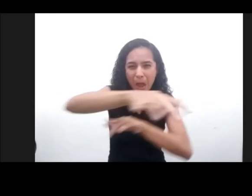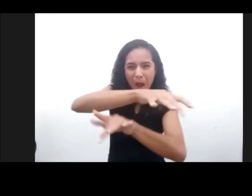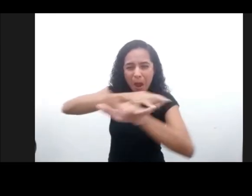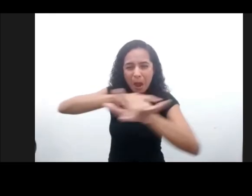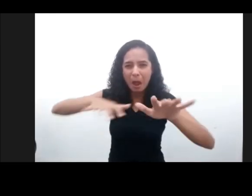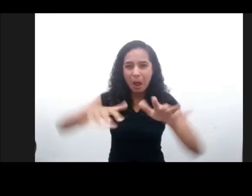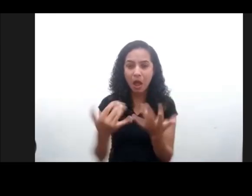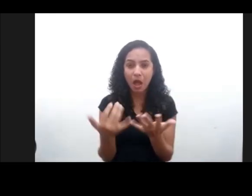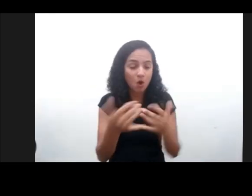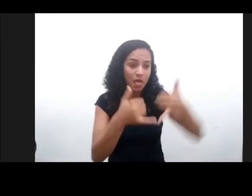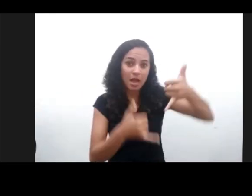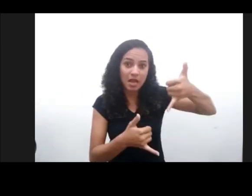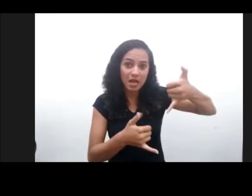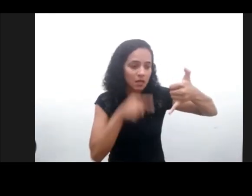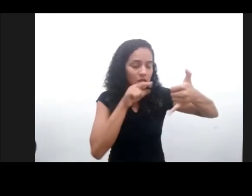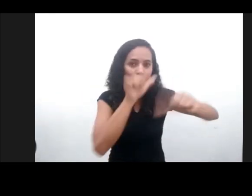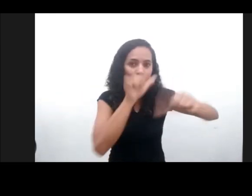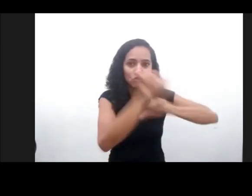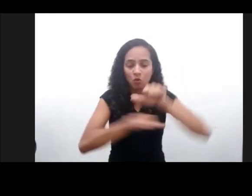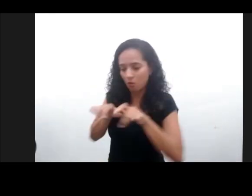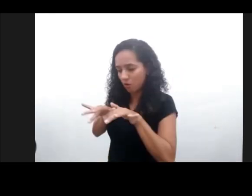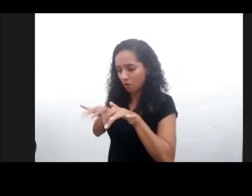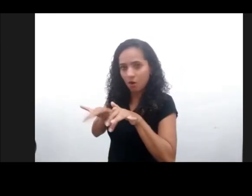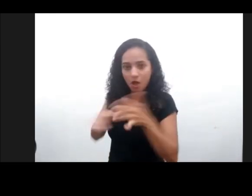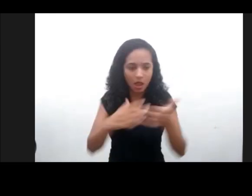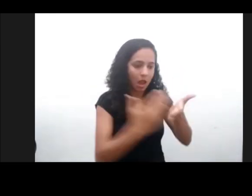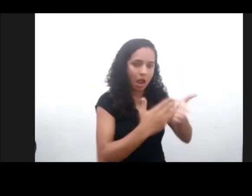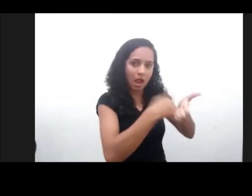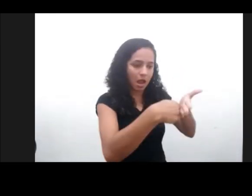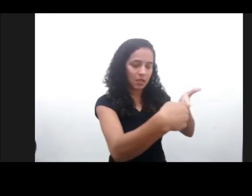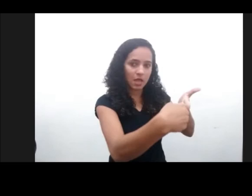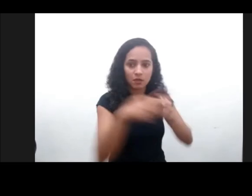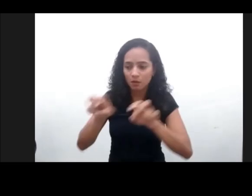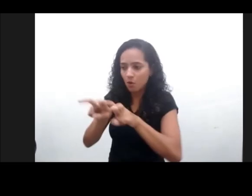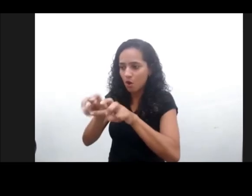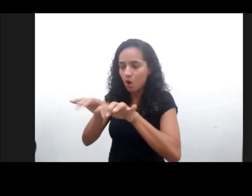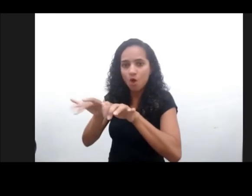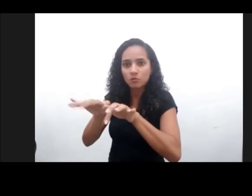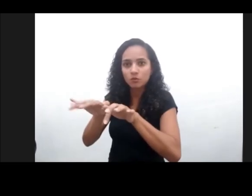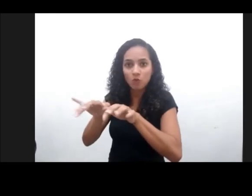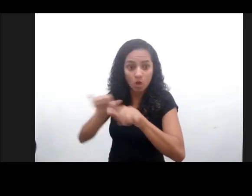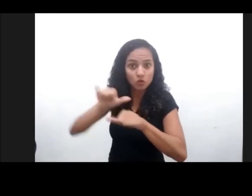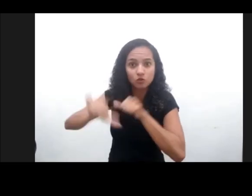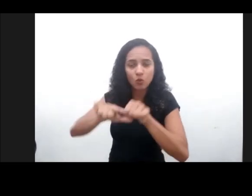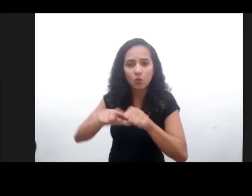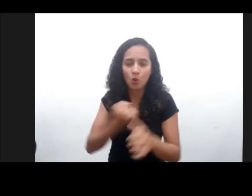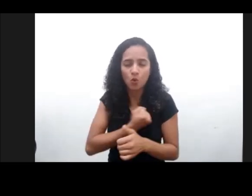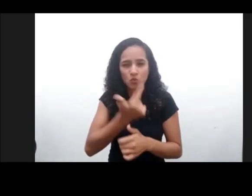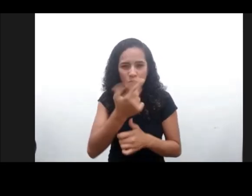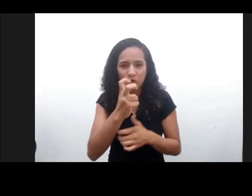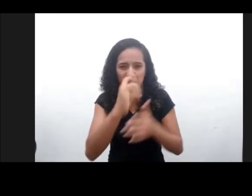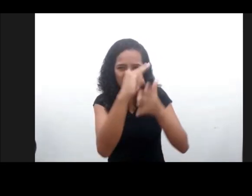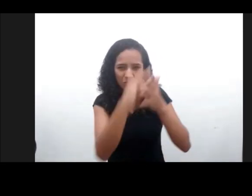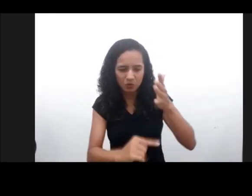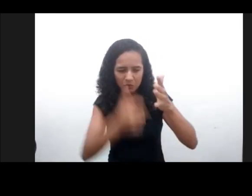En ese contexto, el Comité General Nº 25, que entra en la relación de los niños con el entorno digital, resulta de importancia gigantesca, porque más